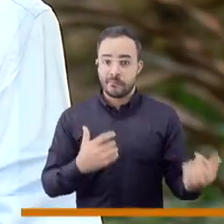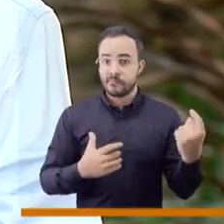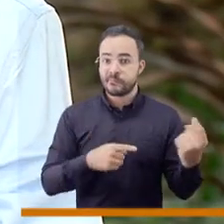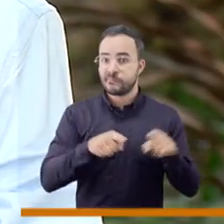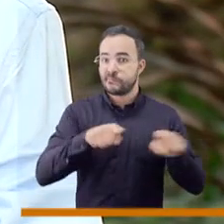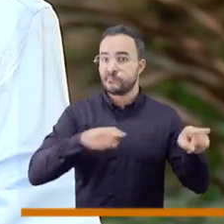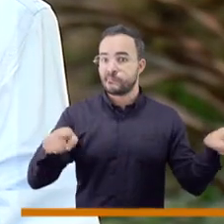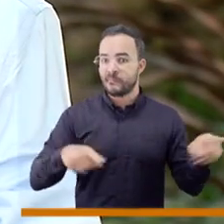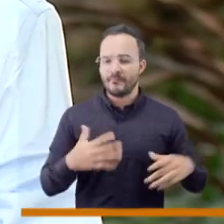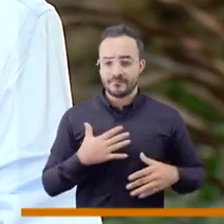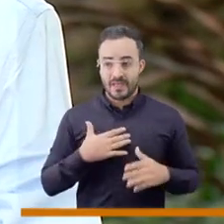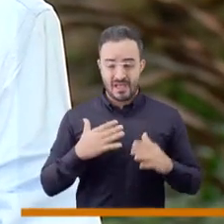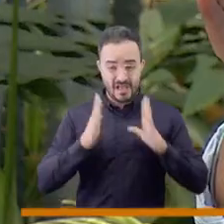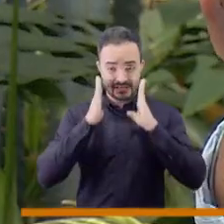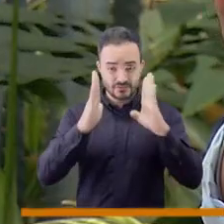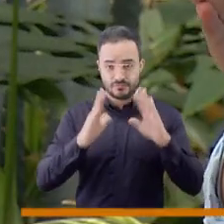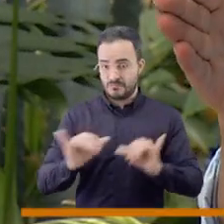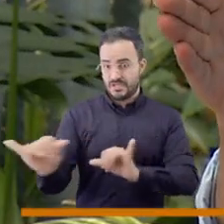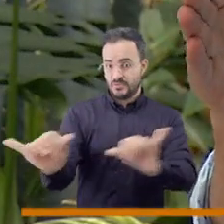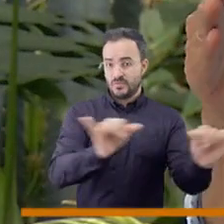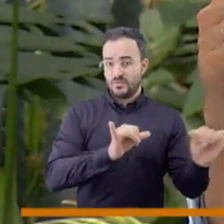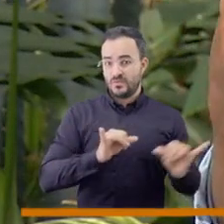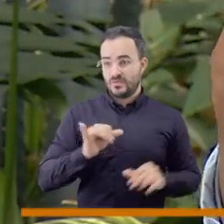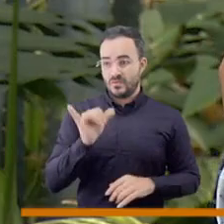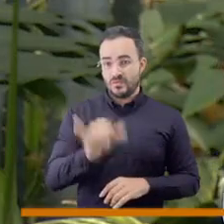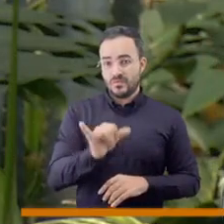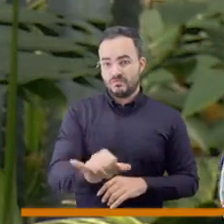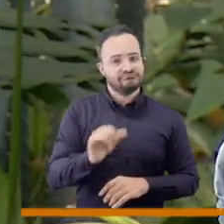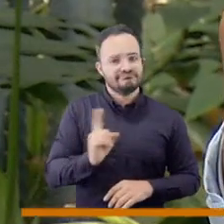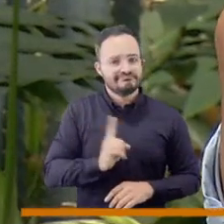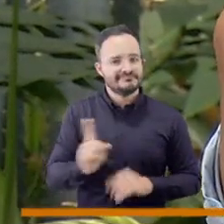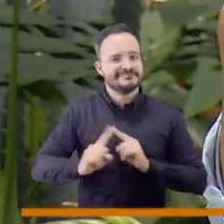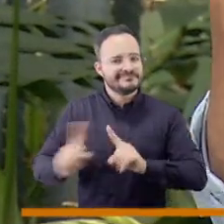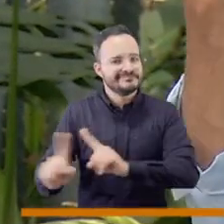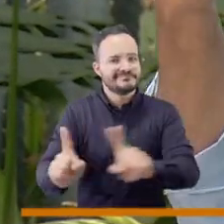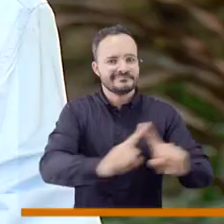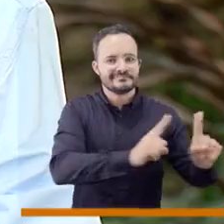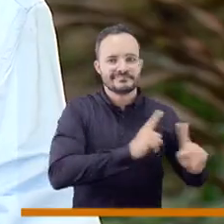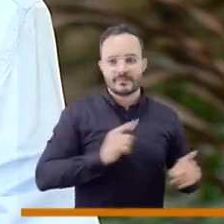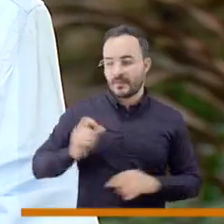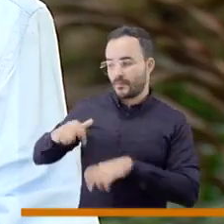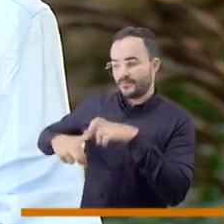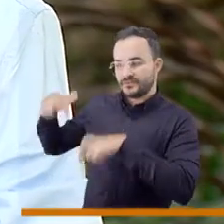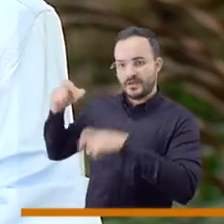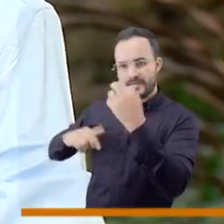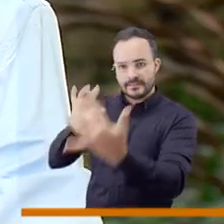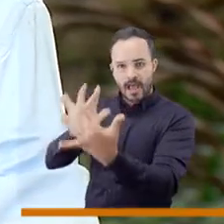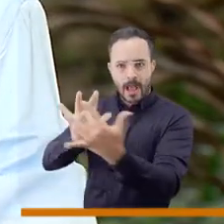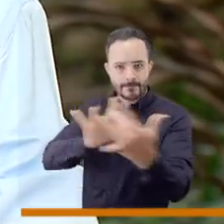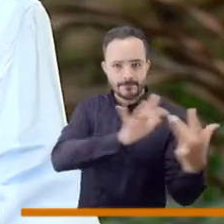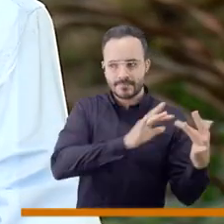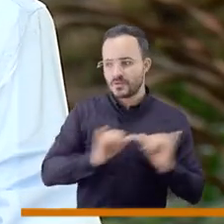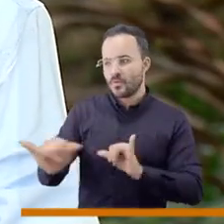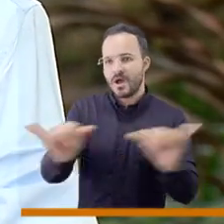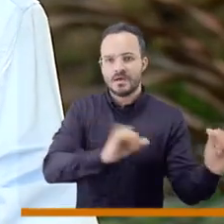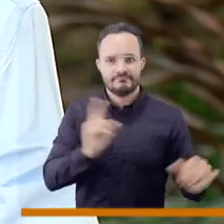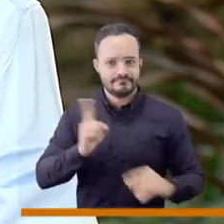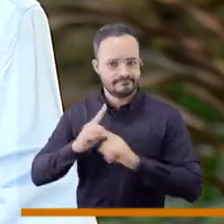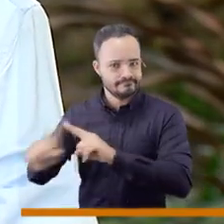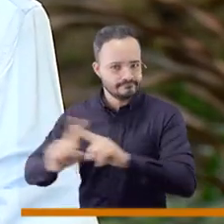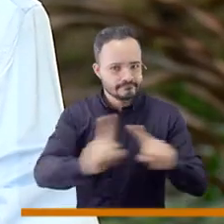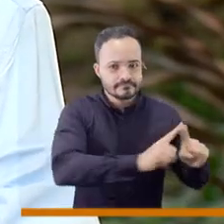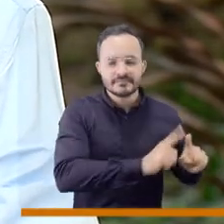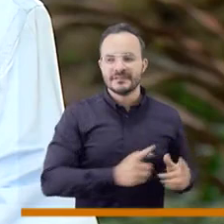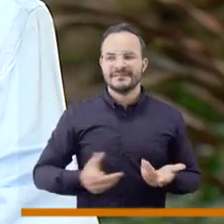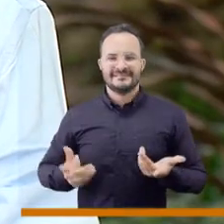momento? Yo tengo que tener una intervención distinta, tengo que tener unos profesionales diferentes, tengo que tener una institución digamos